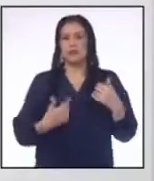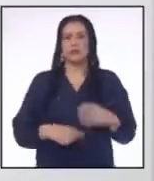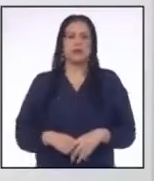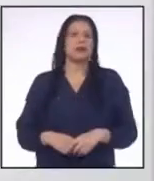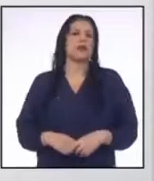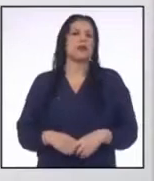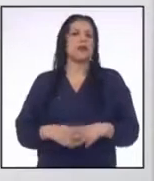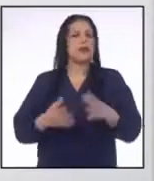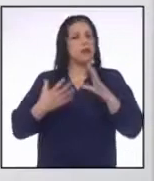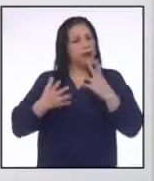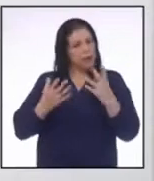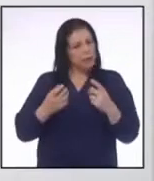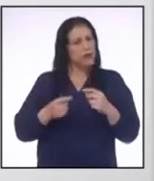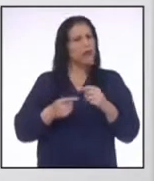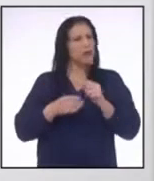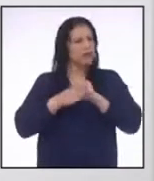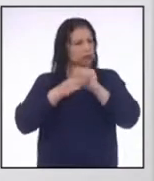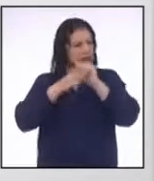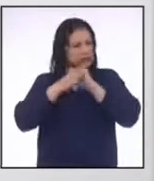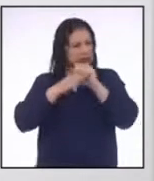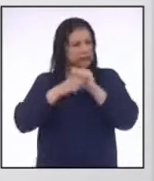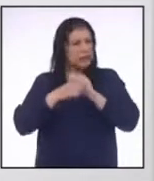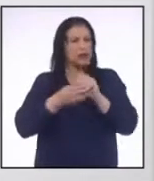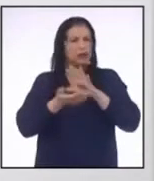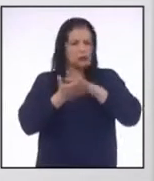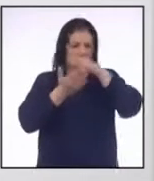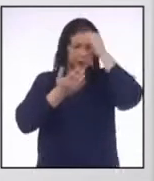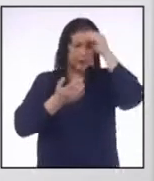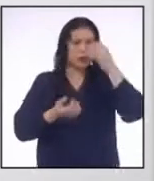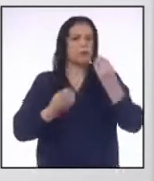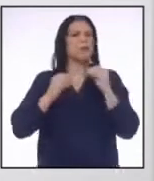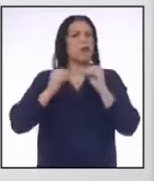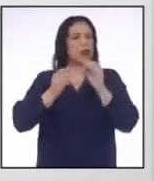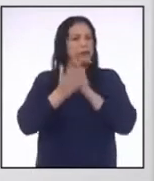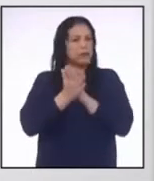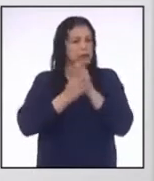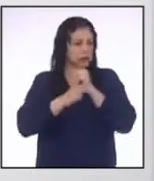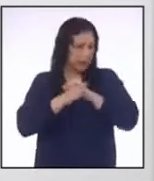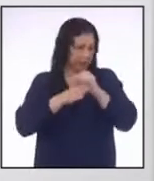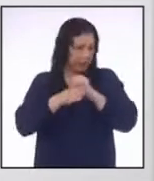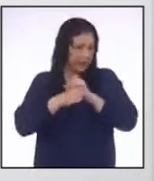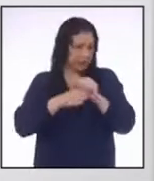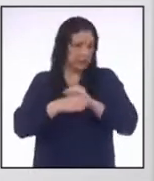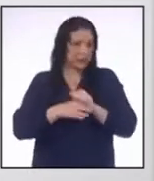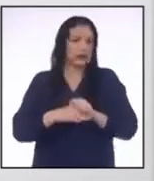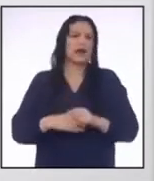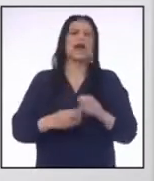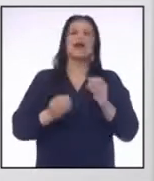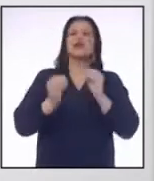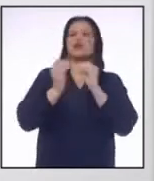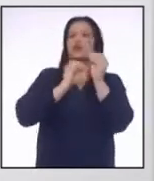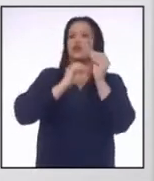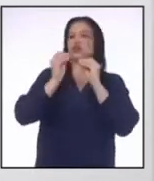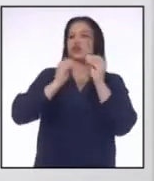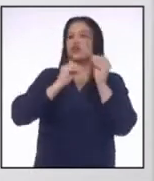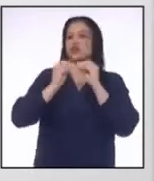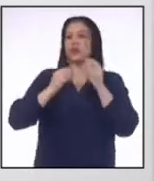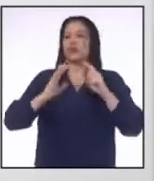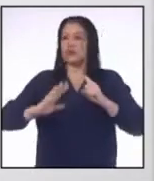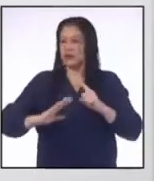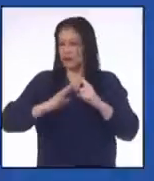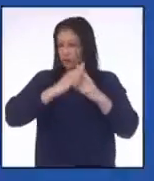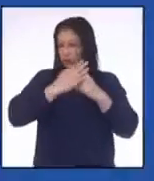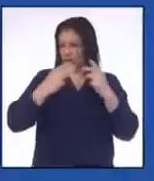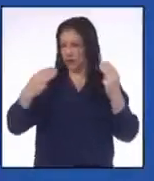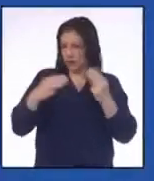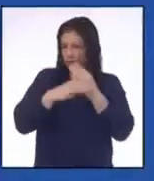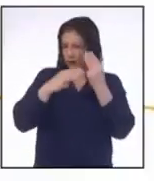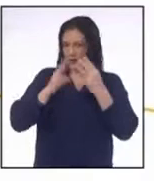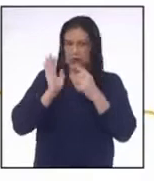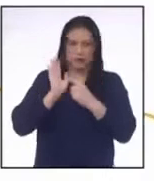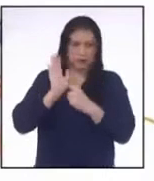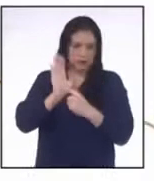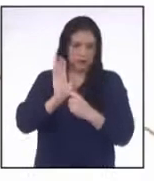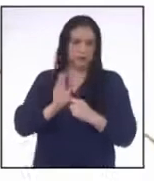Para afianzar este aprendizaje pongamos en práctica a través de la resolución de la siguiente situación